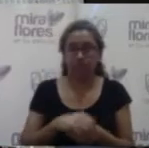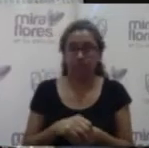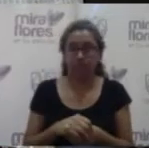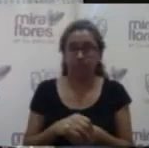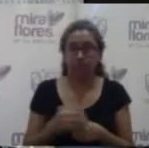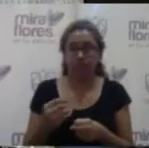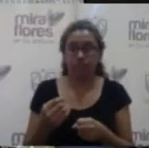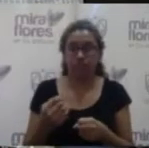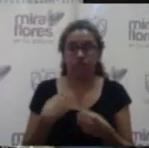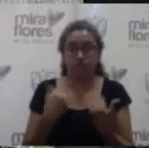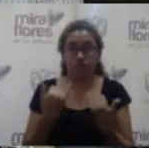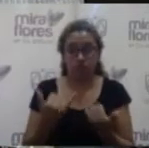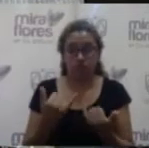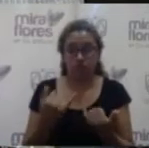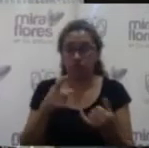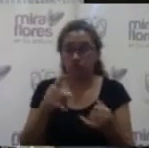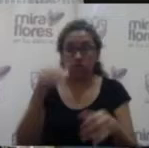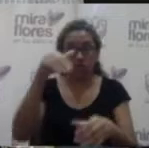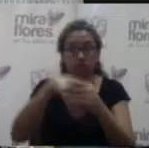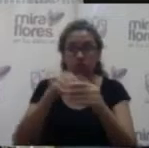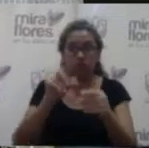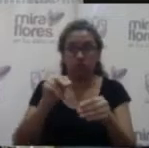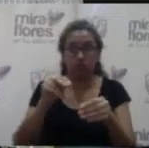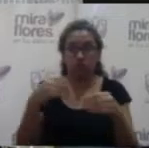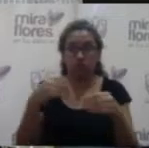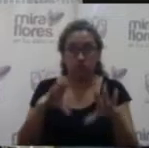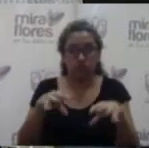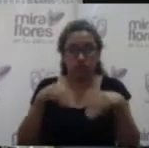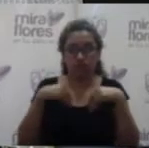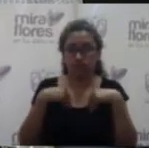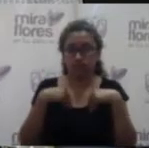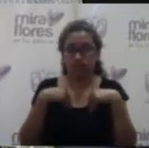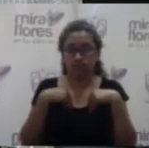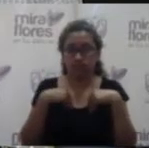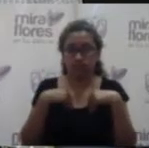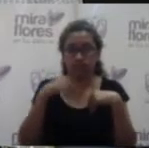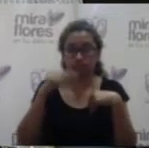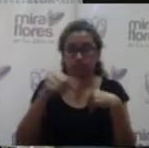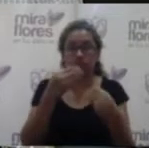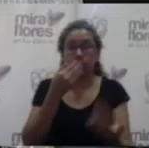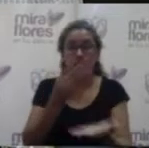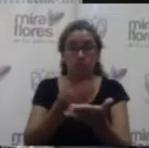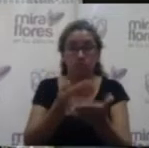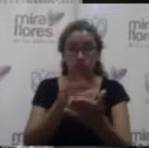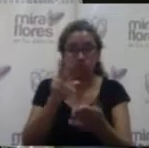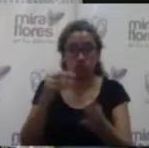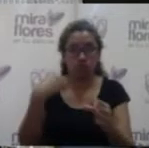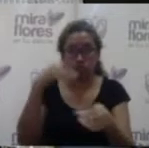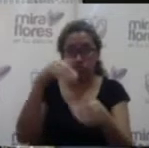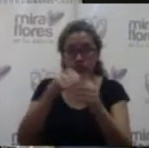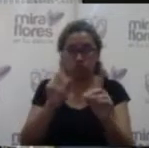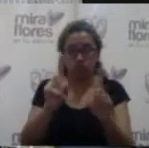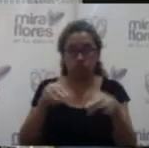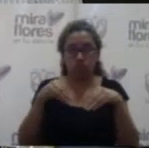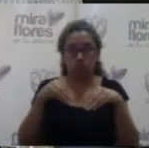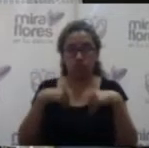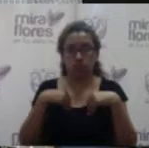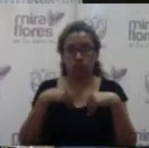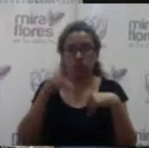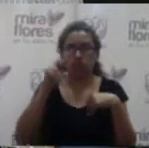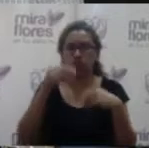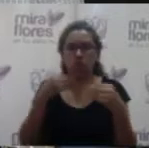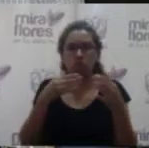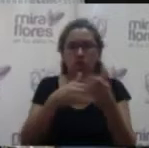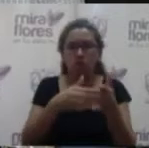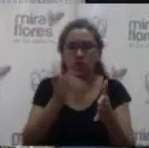para ser coherente voy a abstenerme en esta propuesta. No porque esté